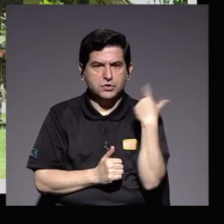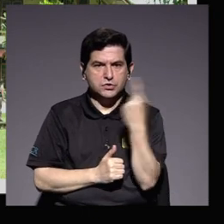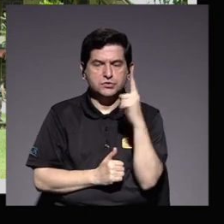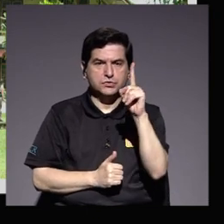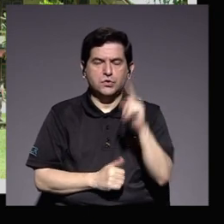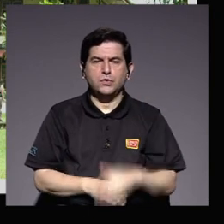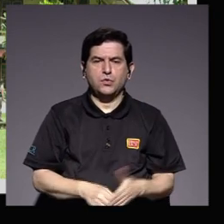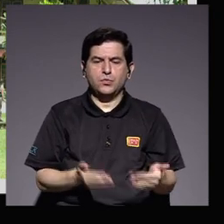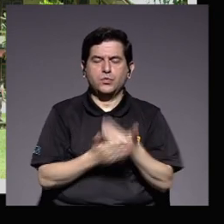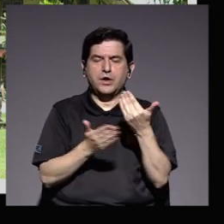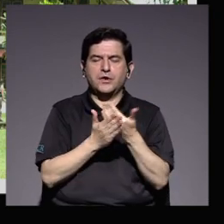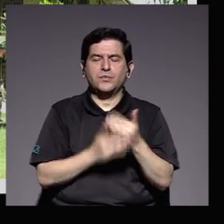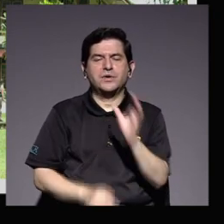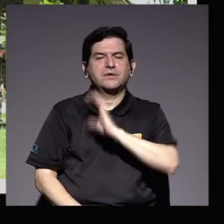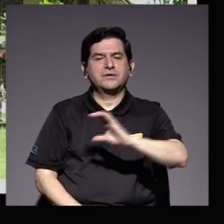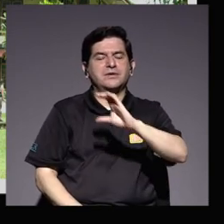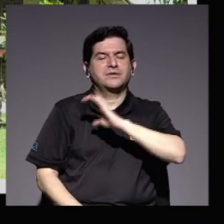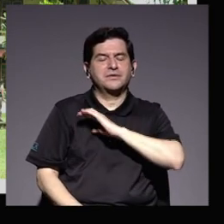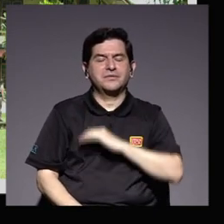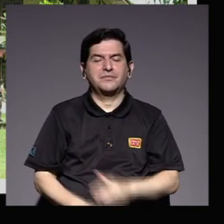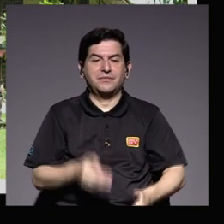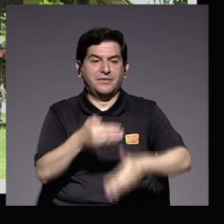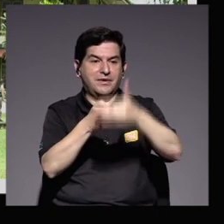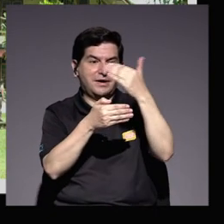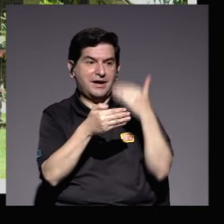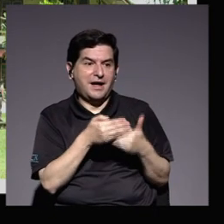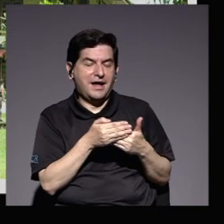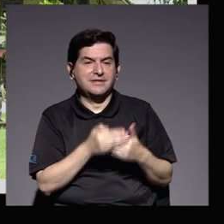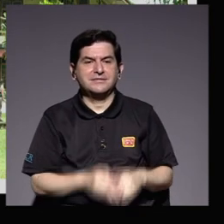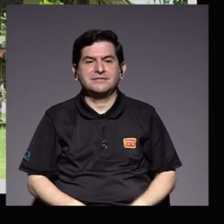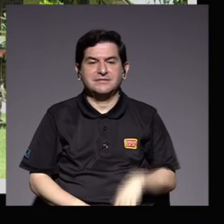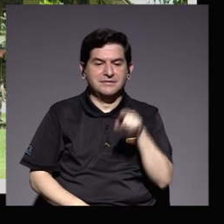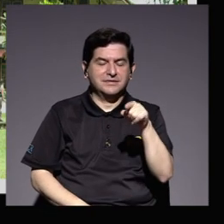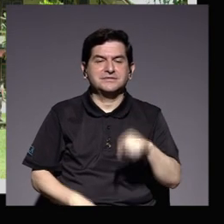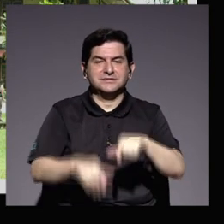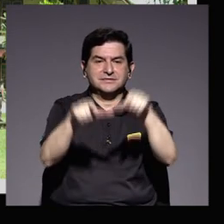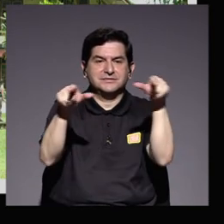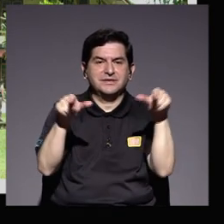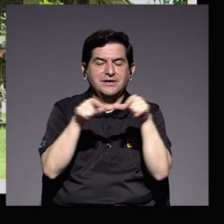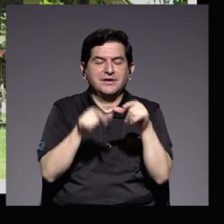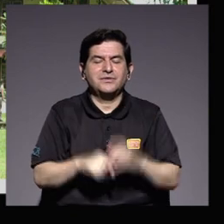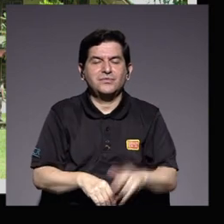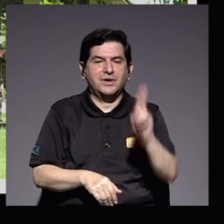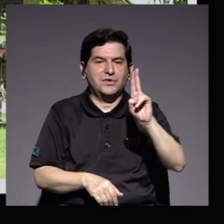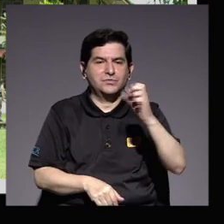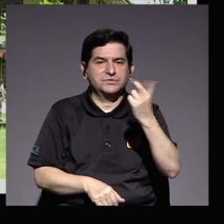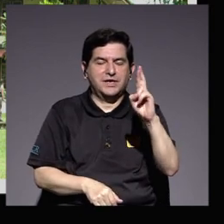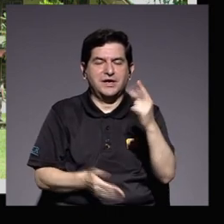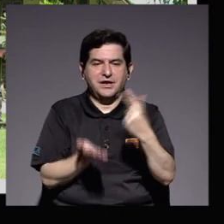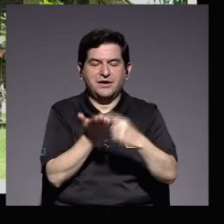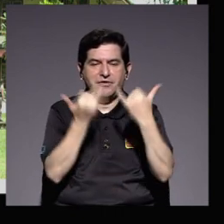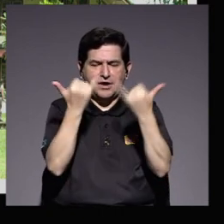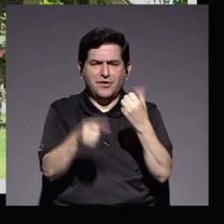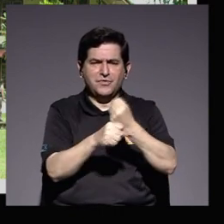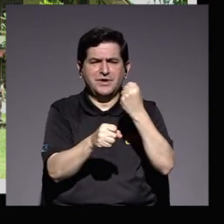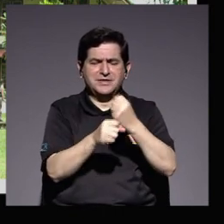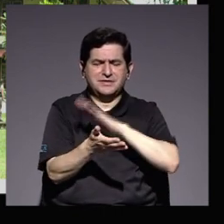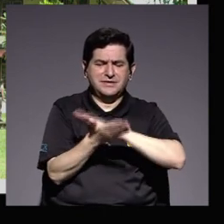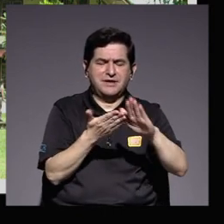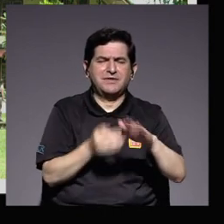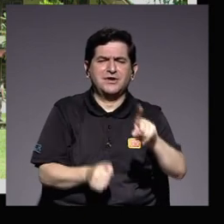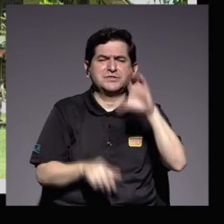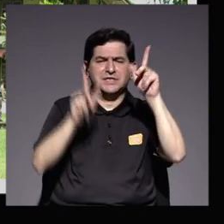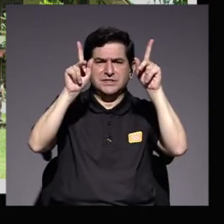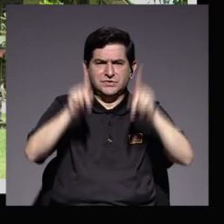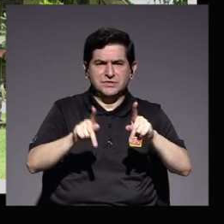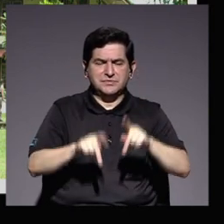un nuevo rostro al que hasta hace pocos meses fue el recinto de Golfito sino fuente de trabajo digno para cientos de personas